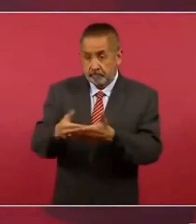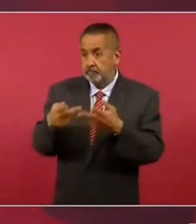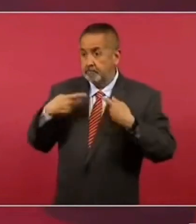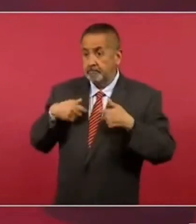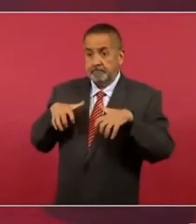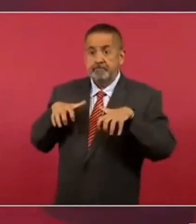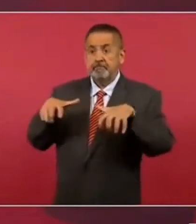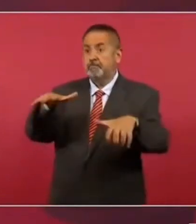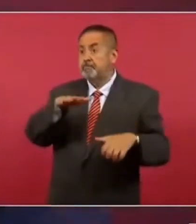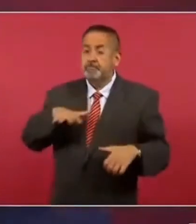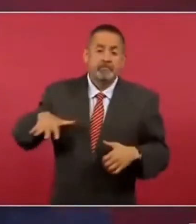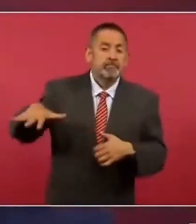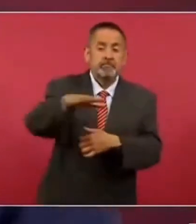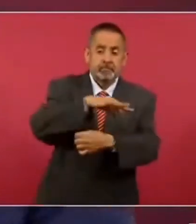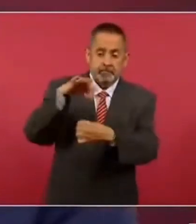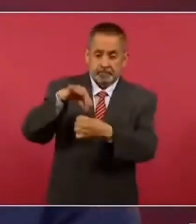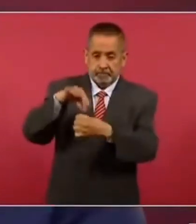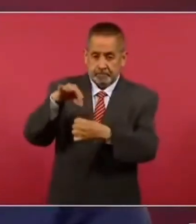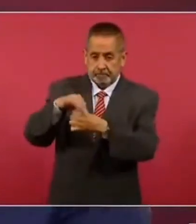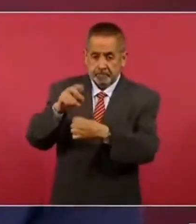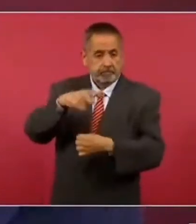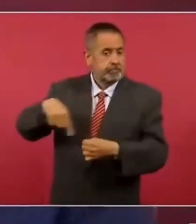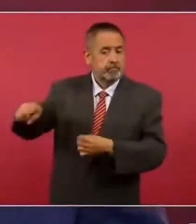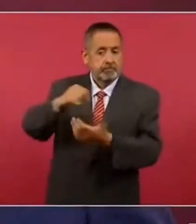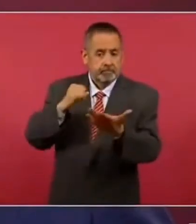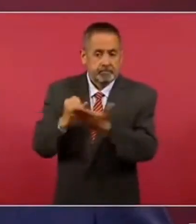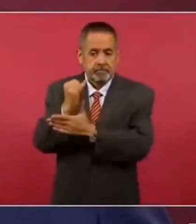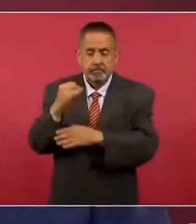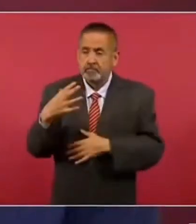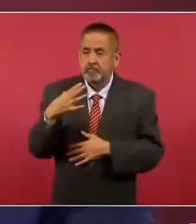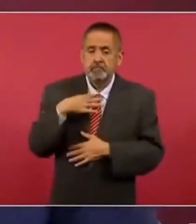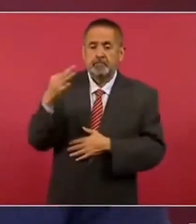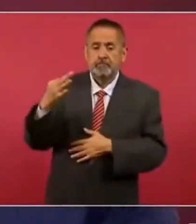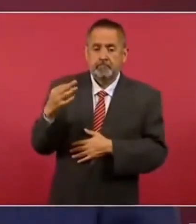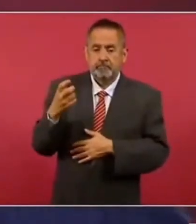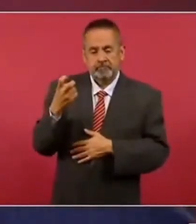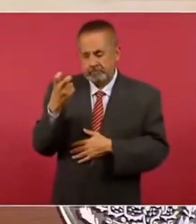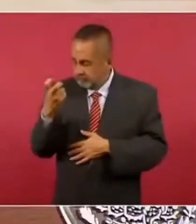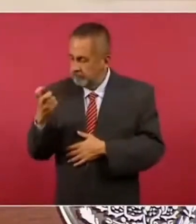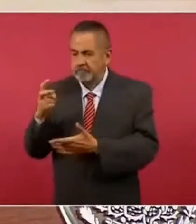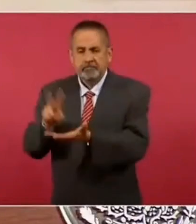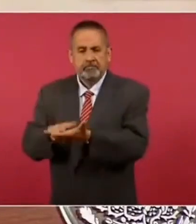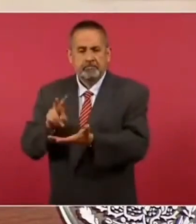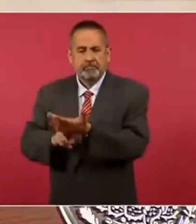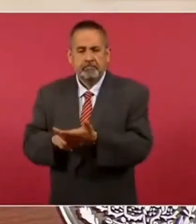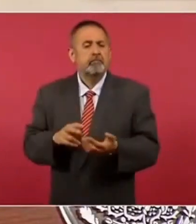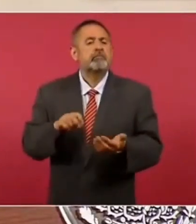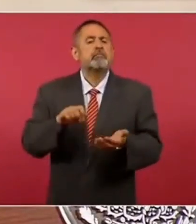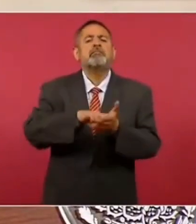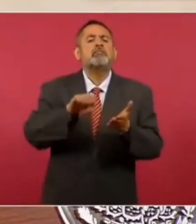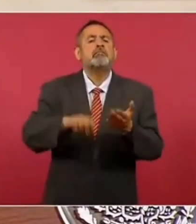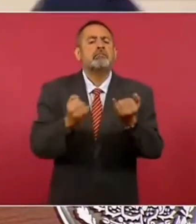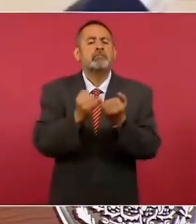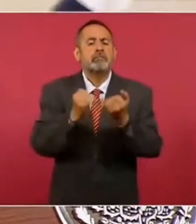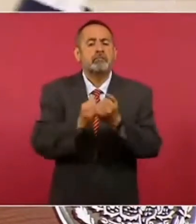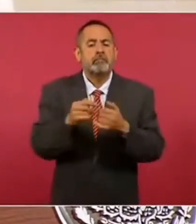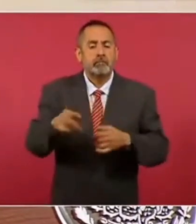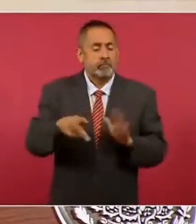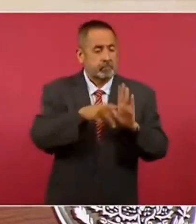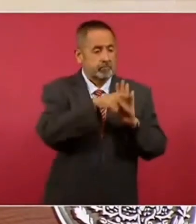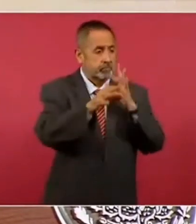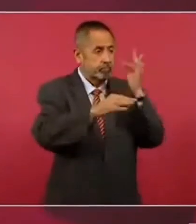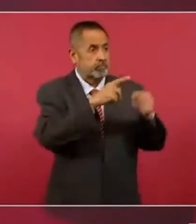es el pueblo el que decide, elige, y vale lo mismo el voto de un